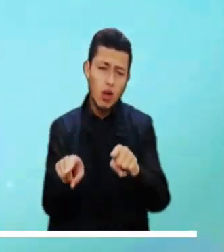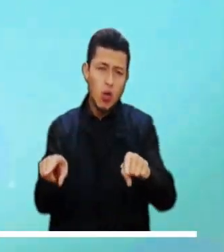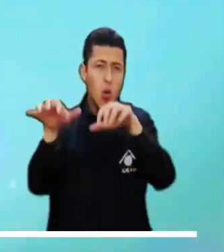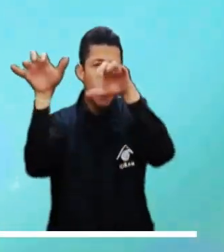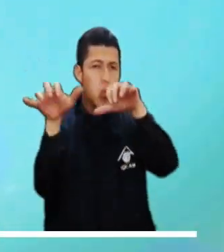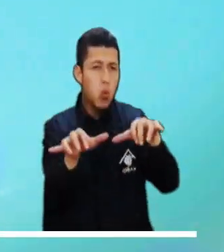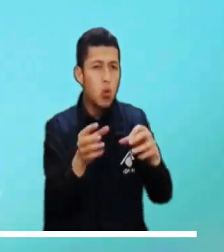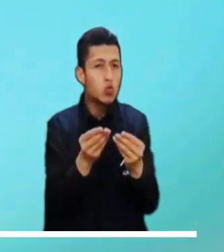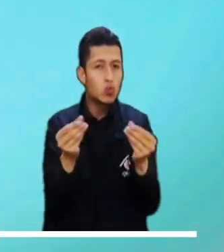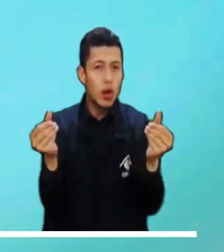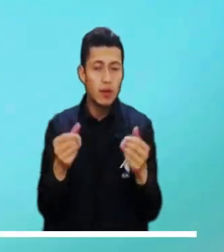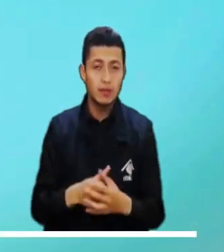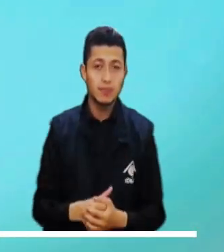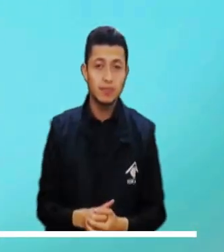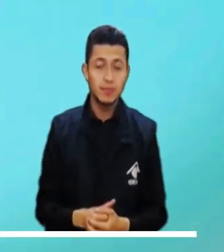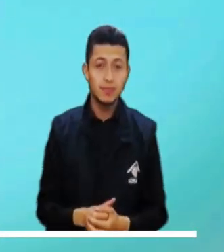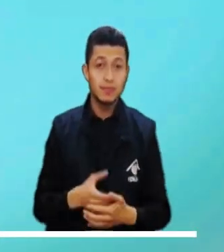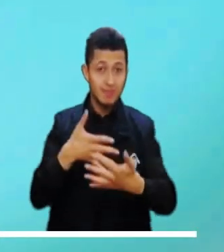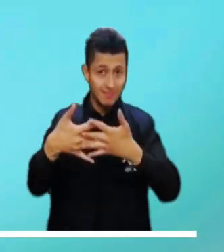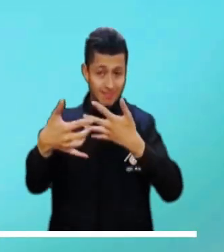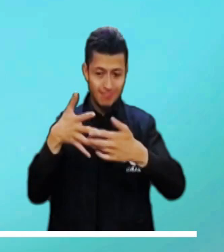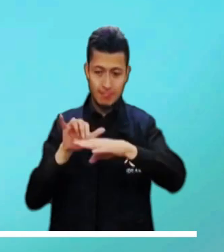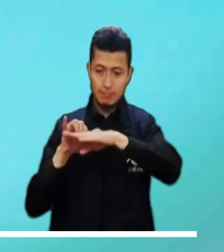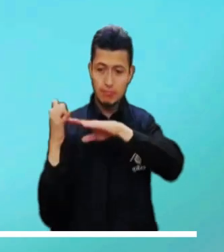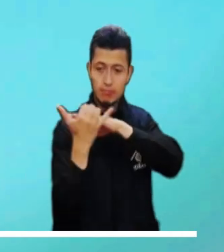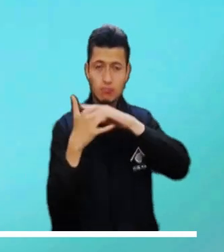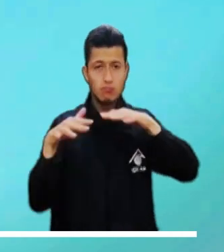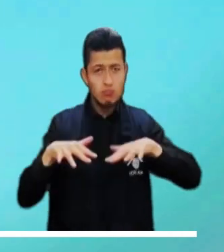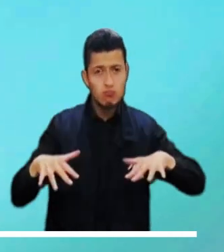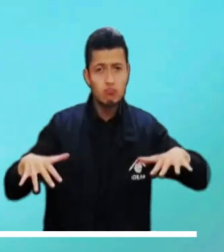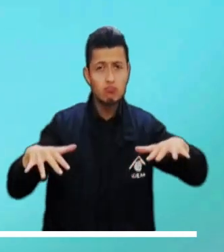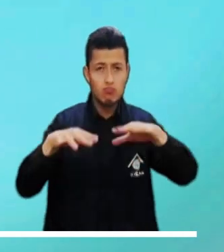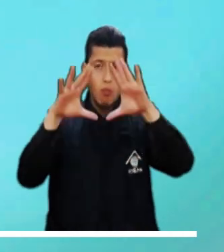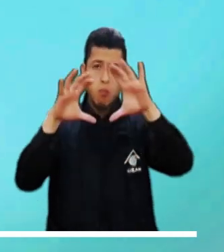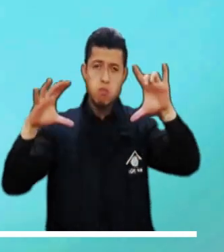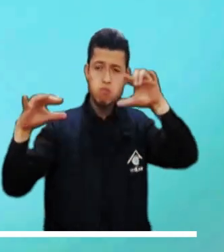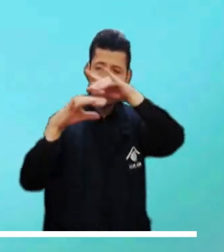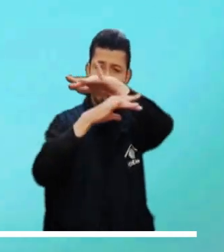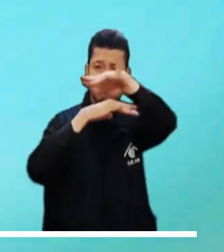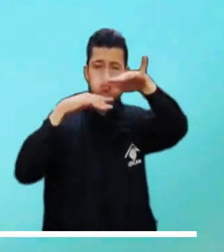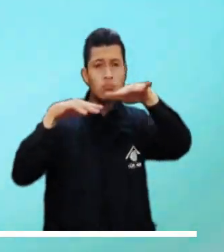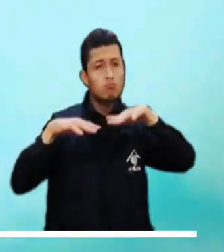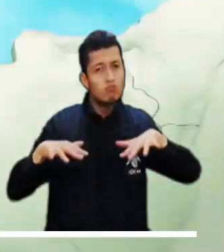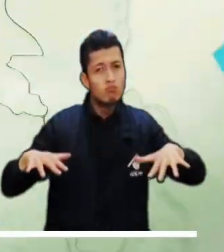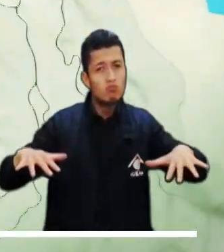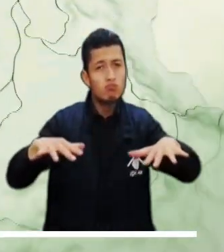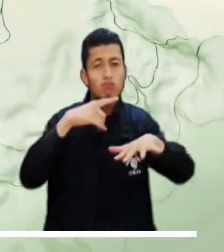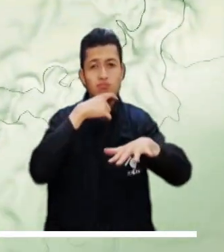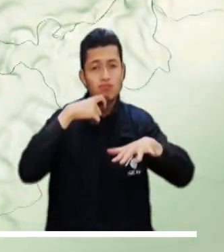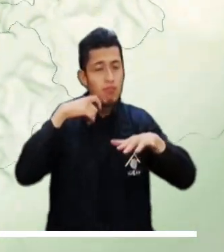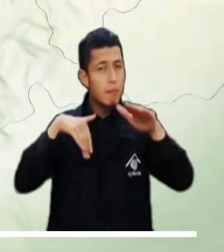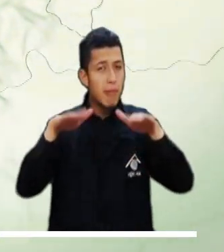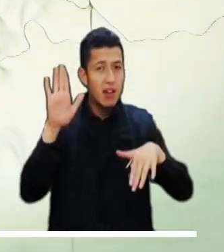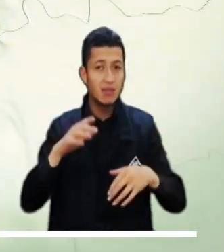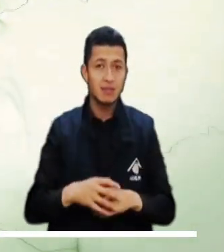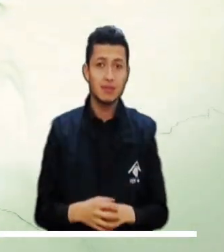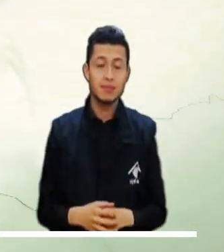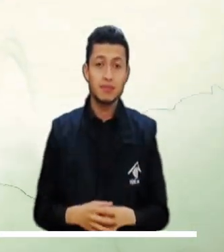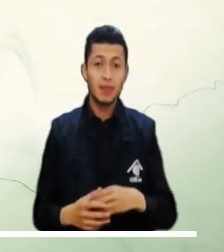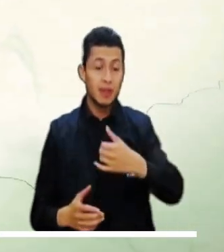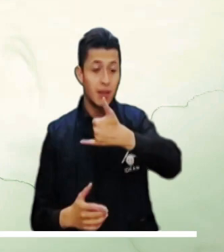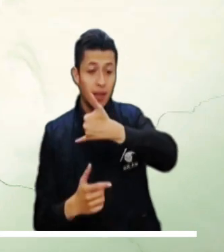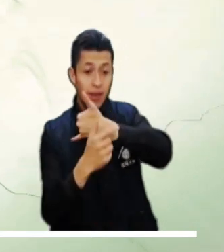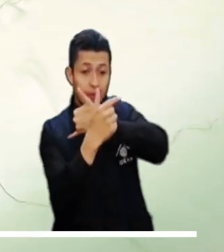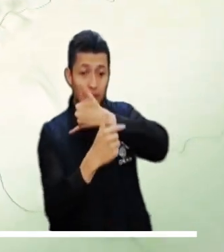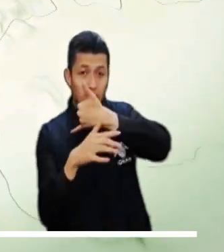lluvias ligeras. El archipiélago de San Andrés espera un resto de día nublado con tiempo seco en la mayor parte del área. Sobre el Pacífico se